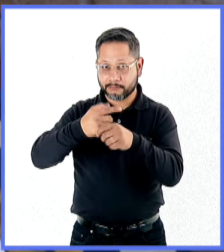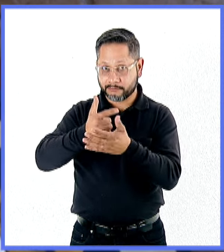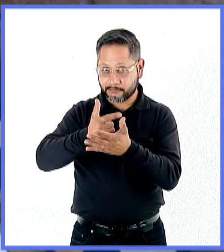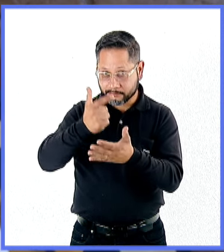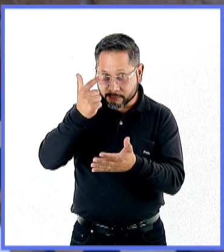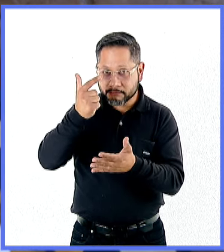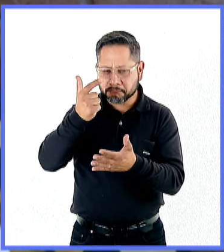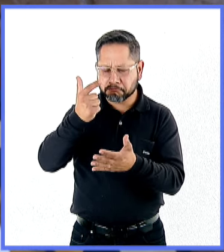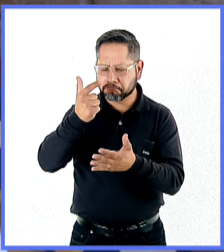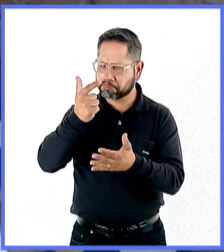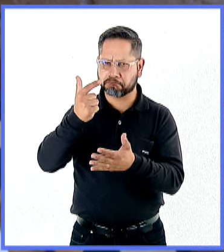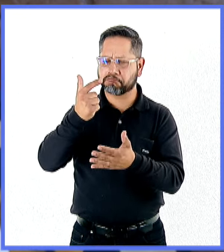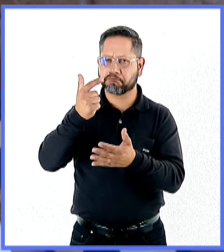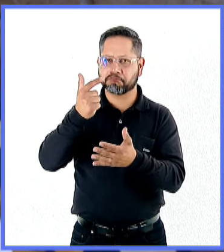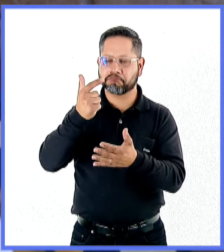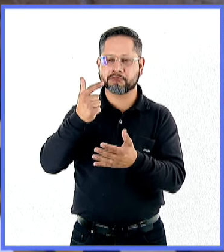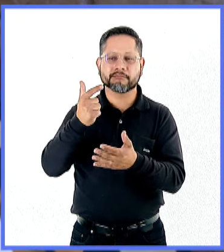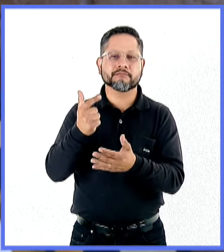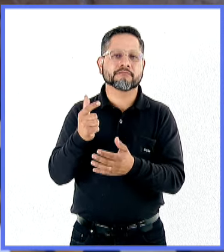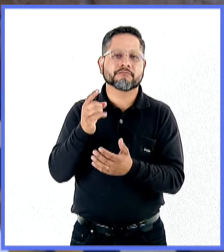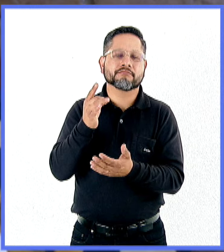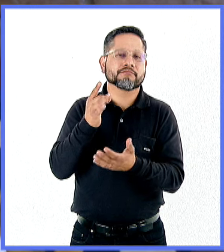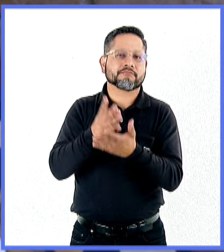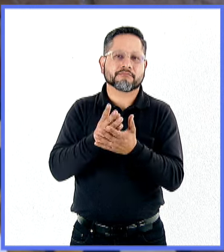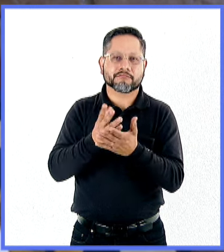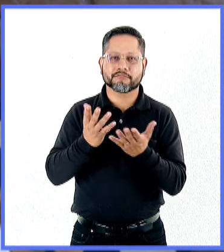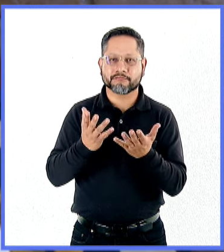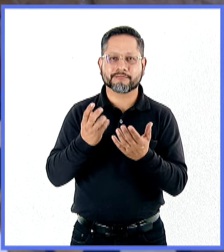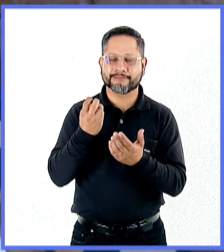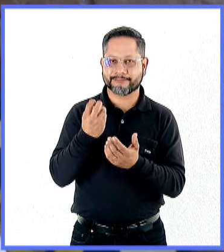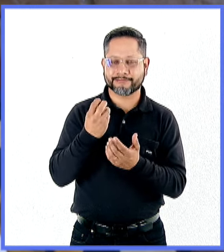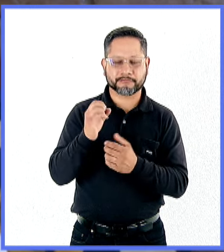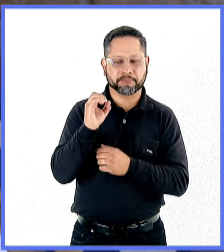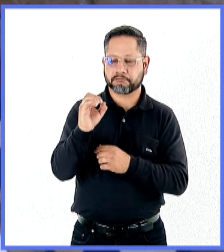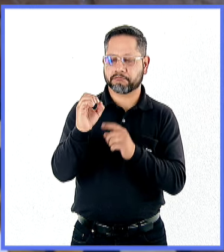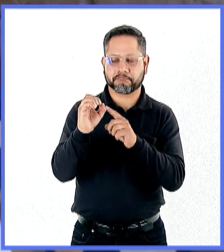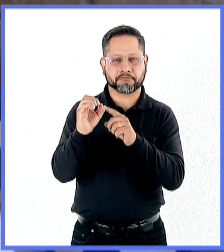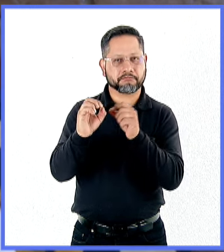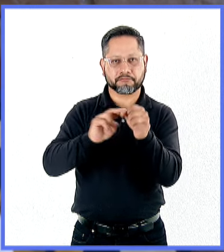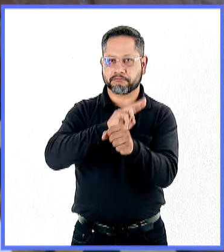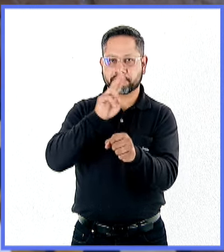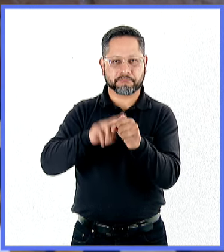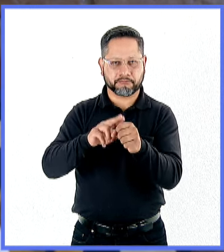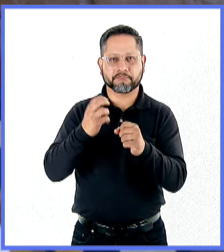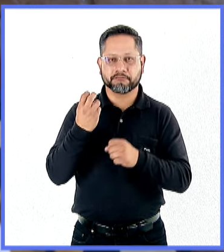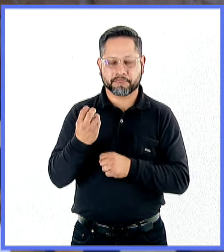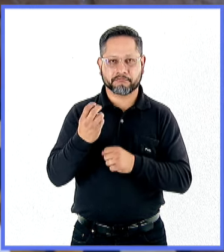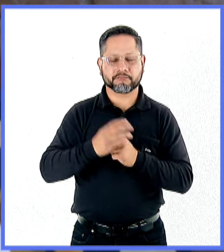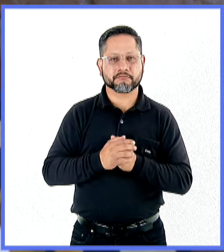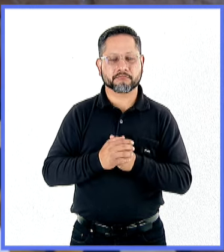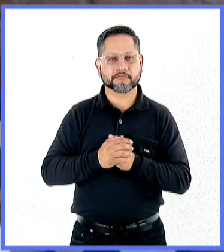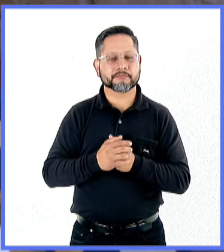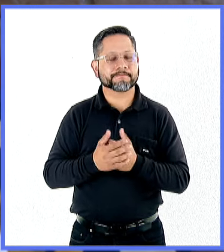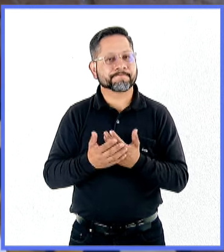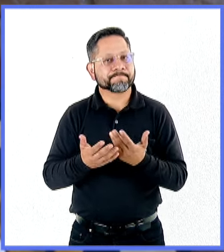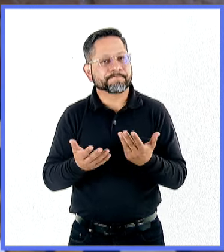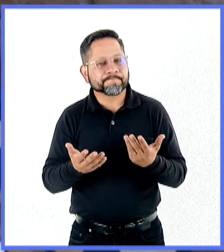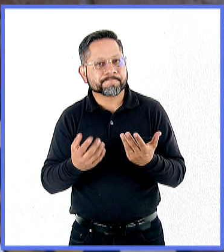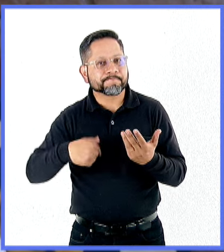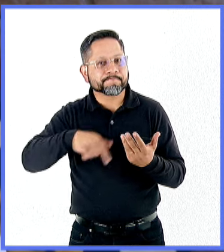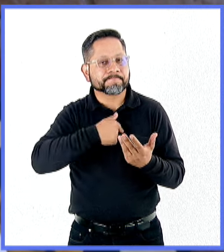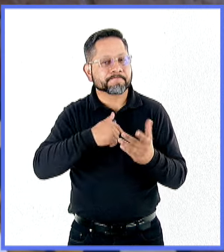grave más que la variante original Omicron. Por tanto, para